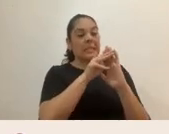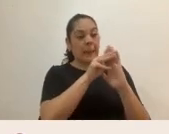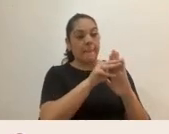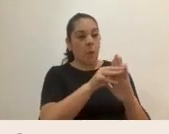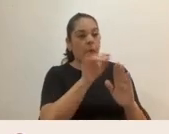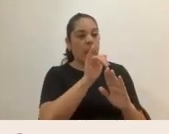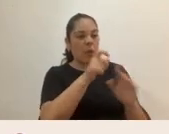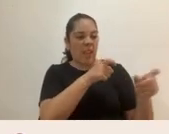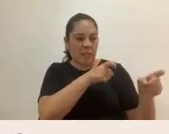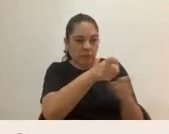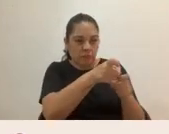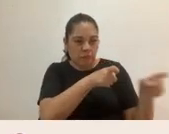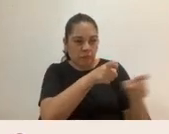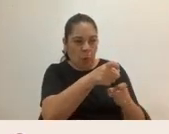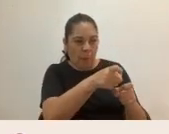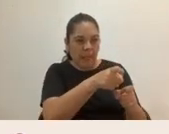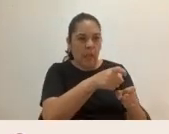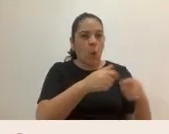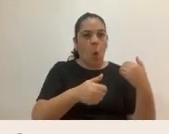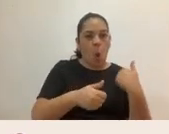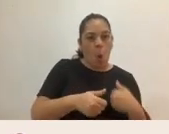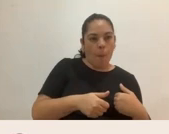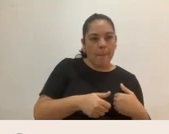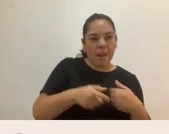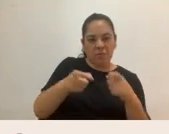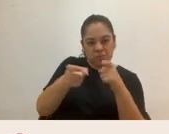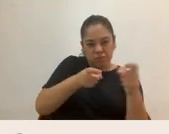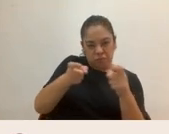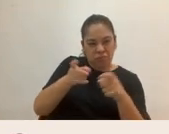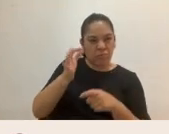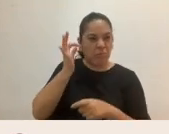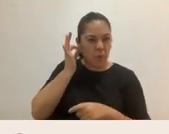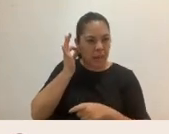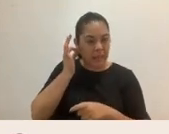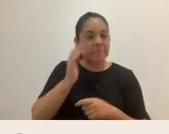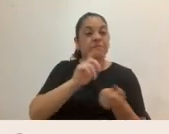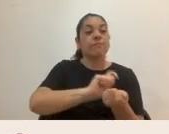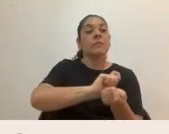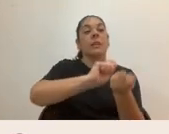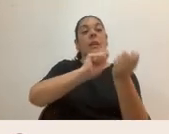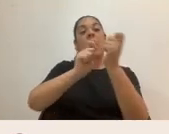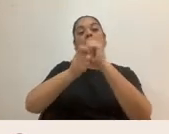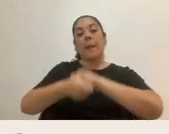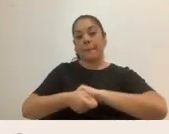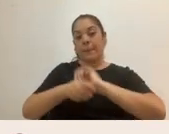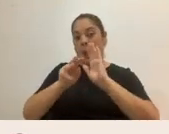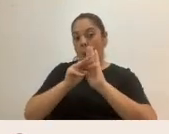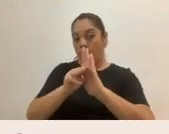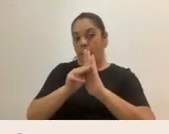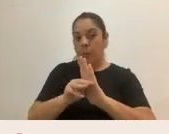dominio hombre, sumisión mujer, a un modelo que sea coherente con valores